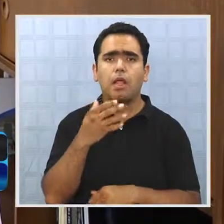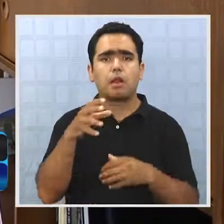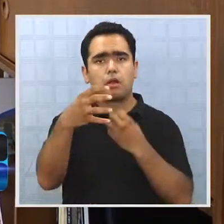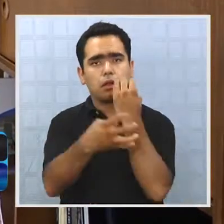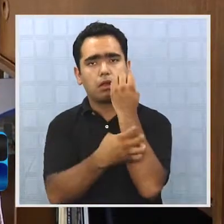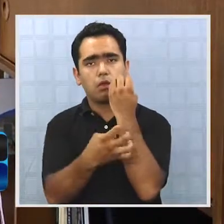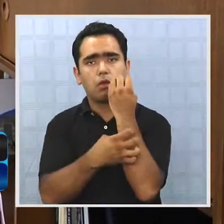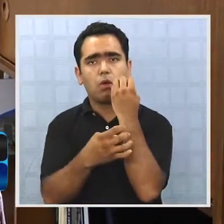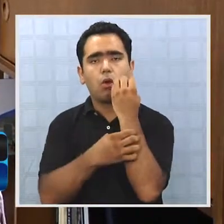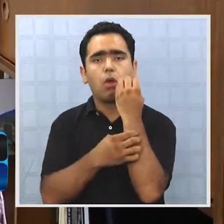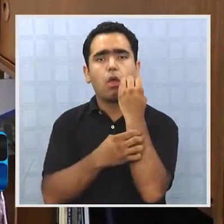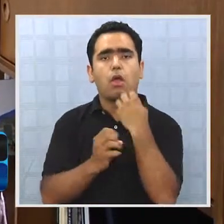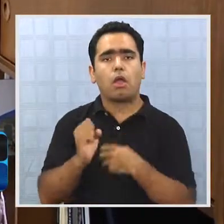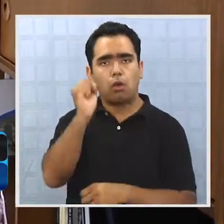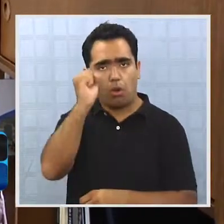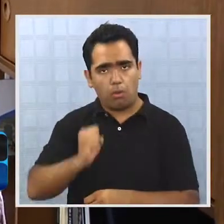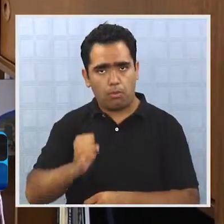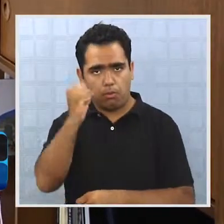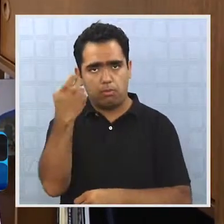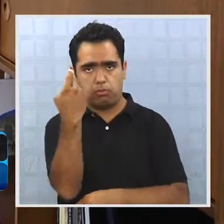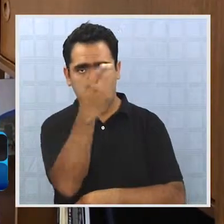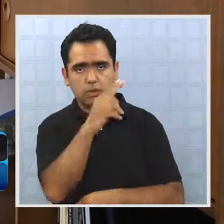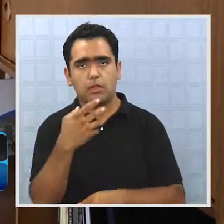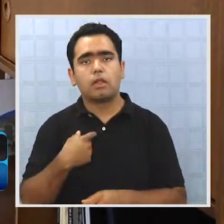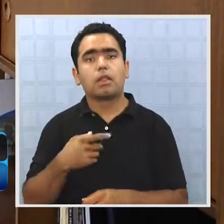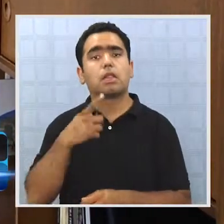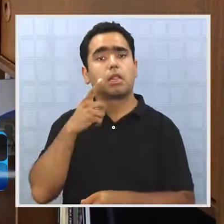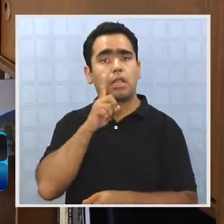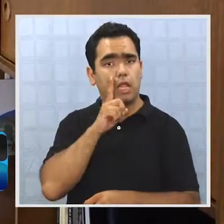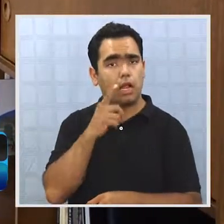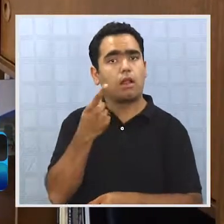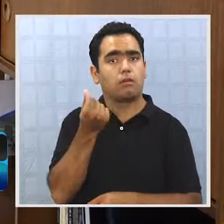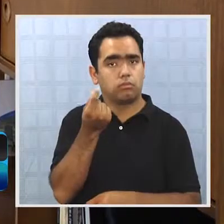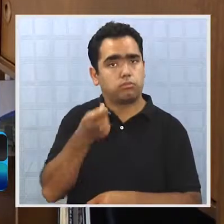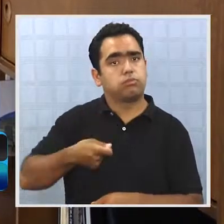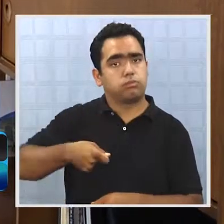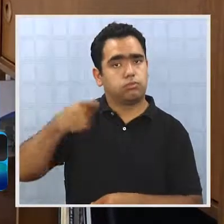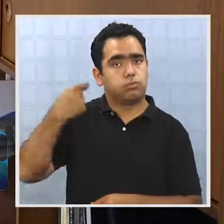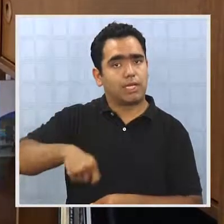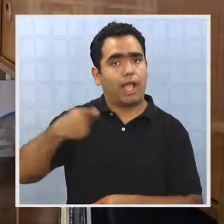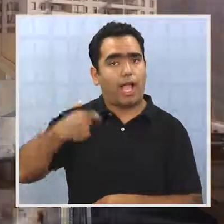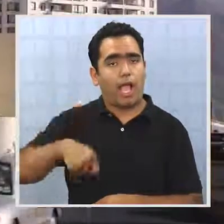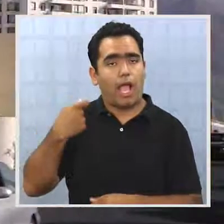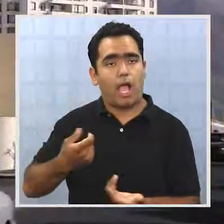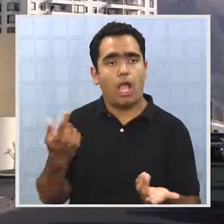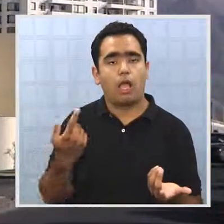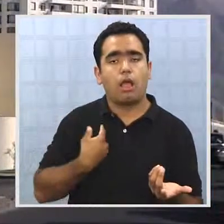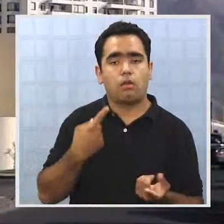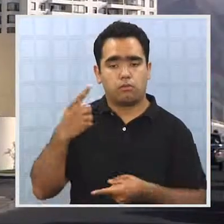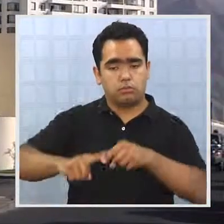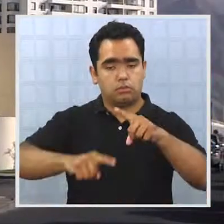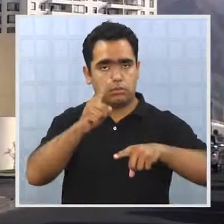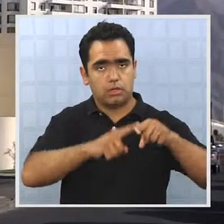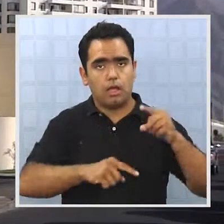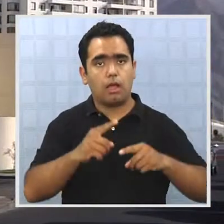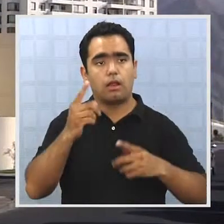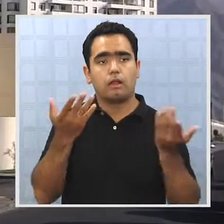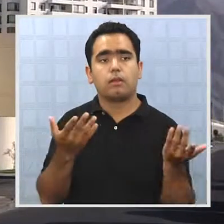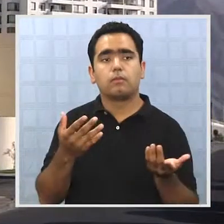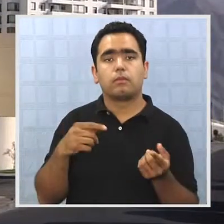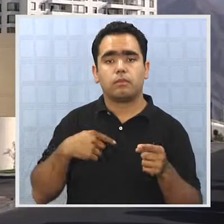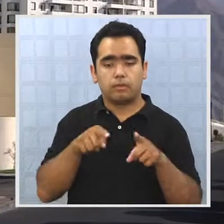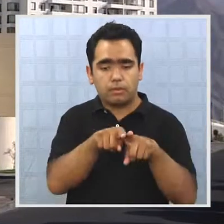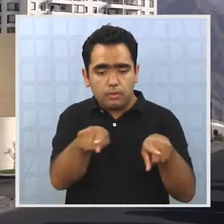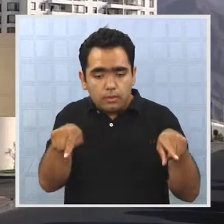de Copiapot son una de las que tienen más altos valores, la plusvalía de los terrenos. El